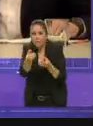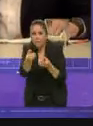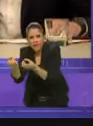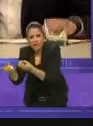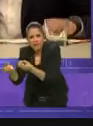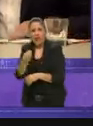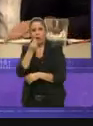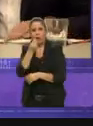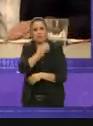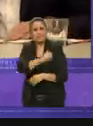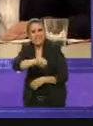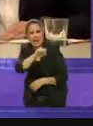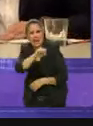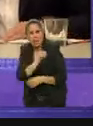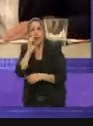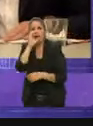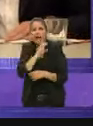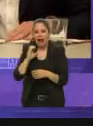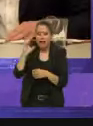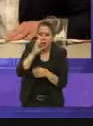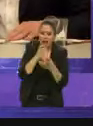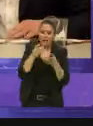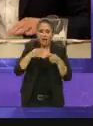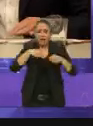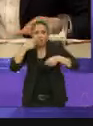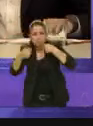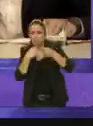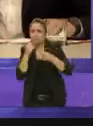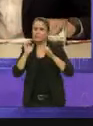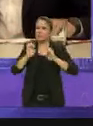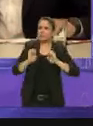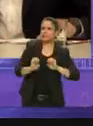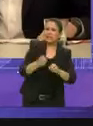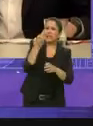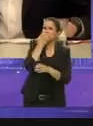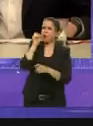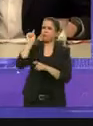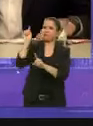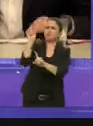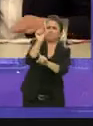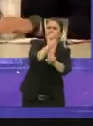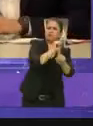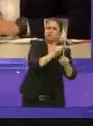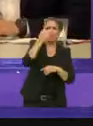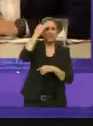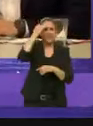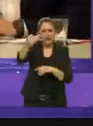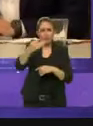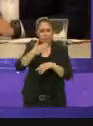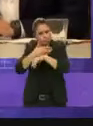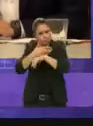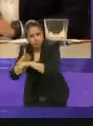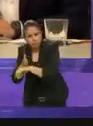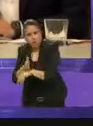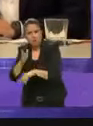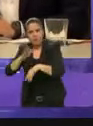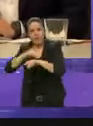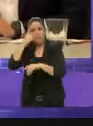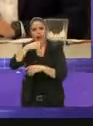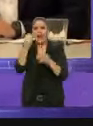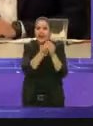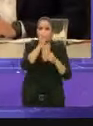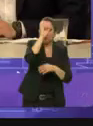saludables, calientes y completas en todas las escuelas y con tiempo extendido para las clases de cultura